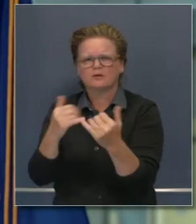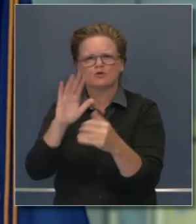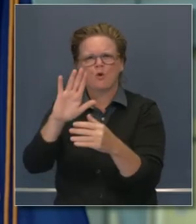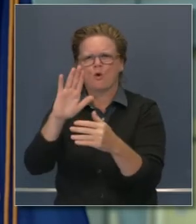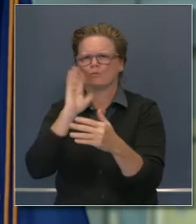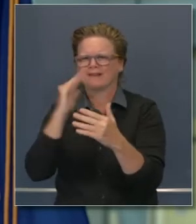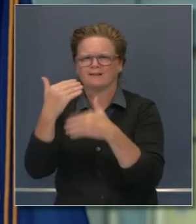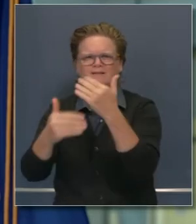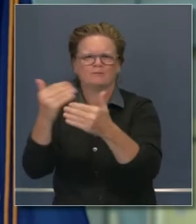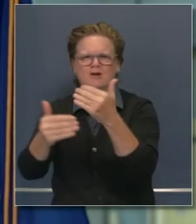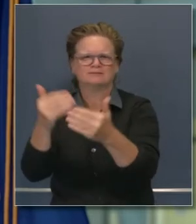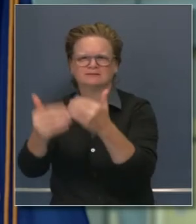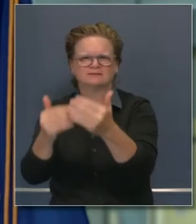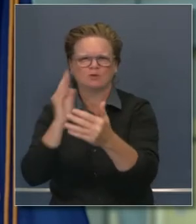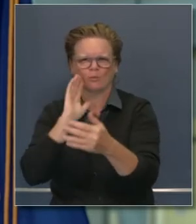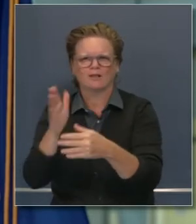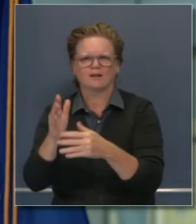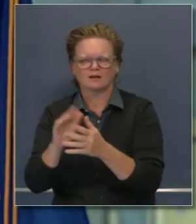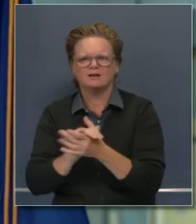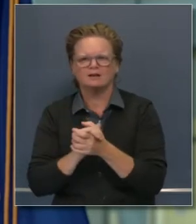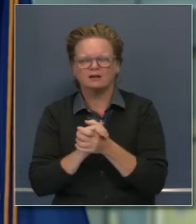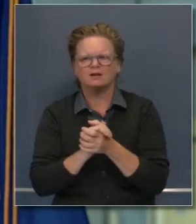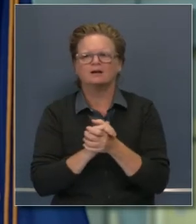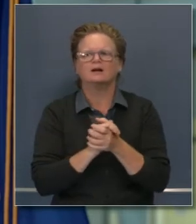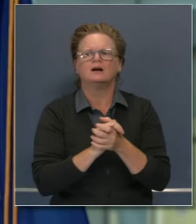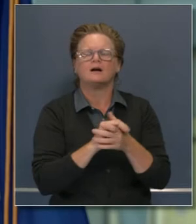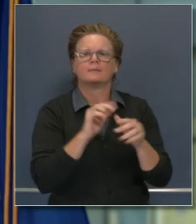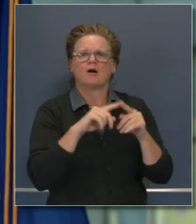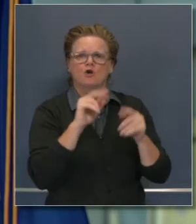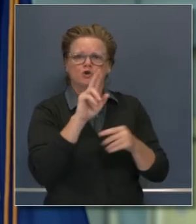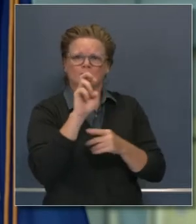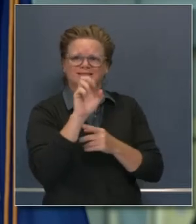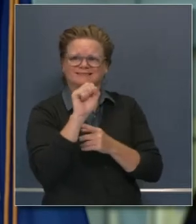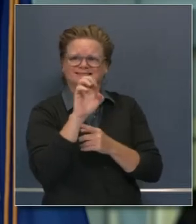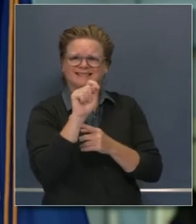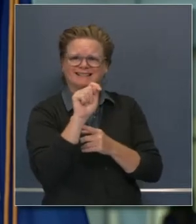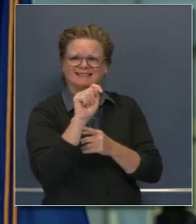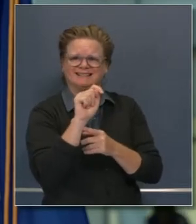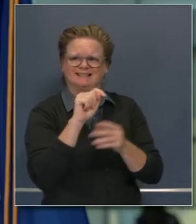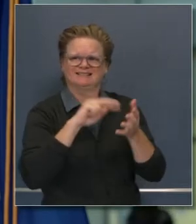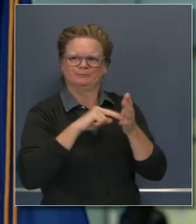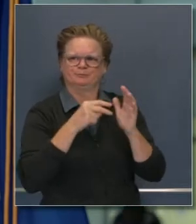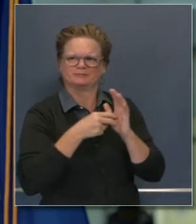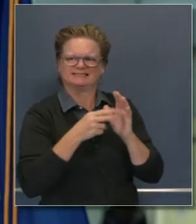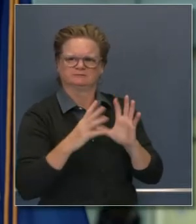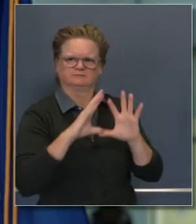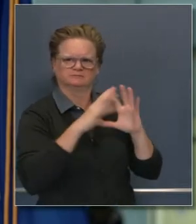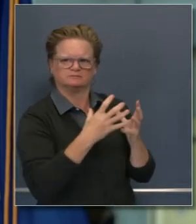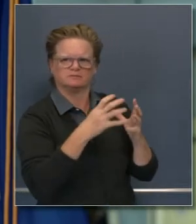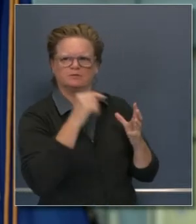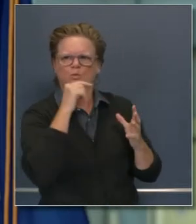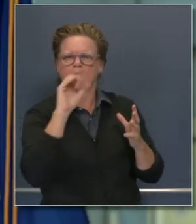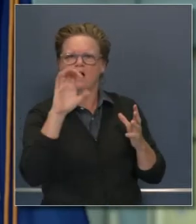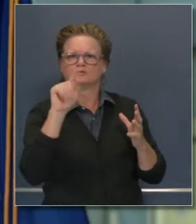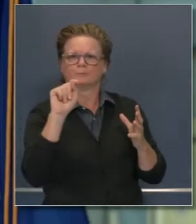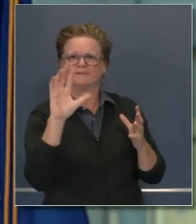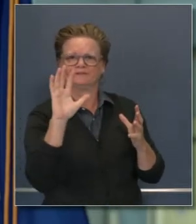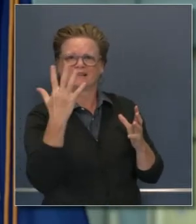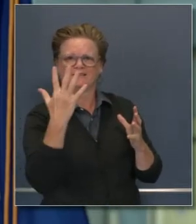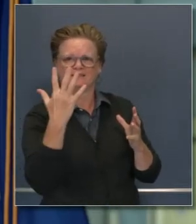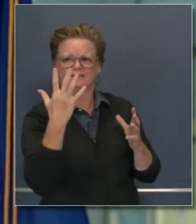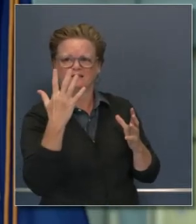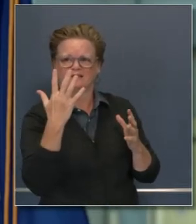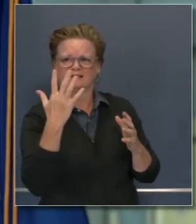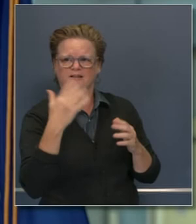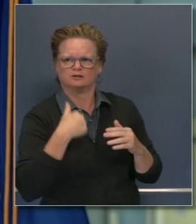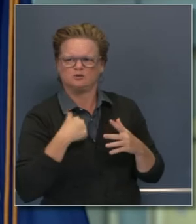llamándolos proactivamente una vez que concluya este reinicio. Por esto, este proceso de reinicio termina el 5 de octubre. Iniciamos el